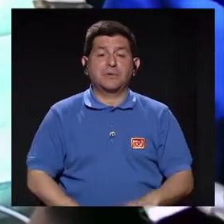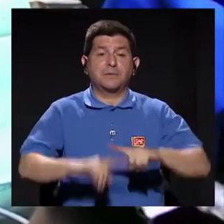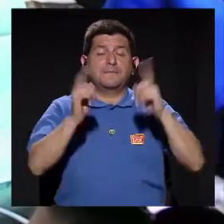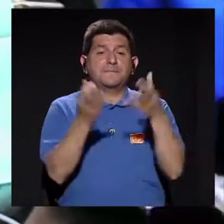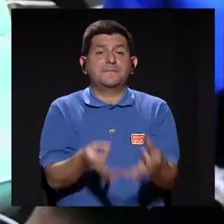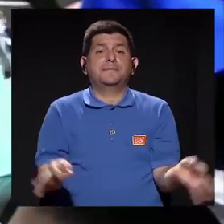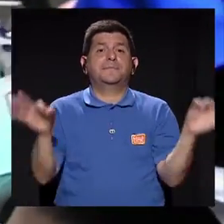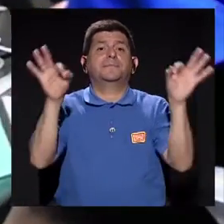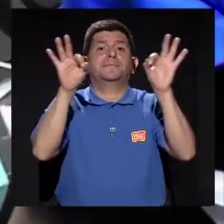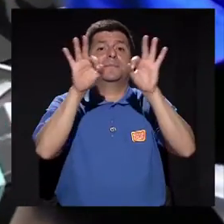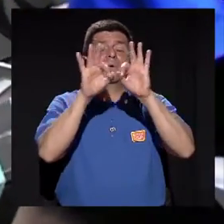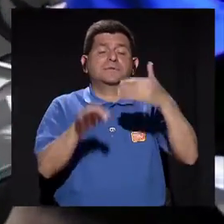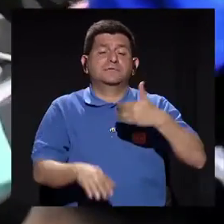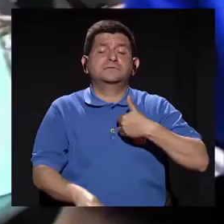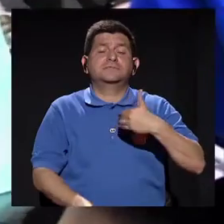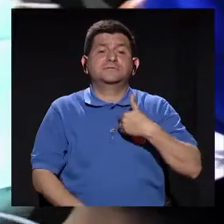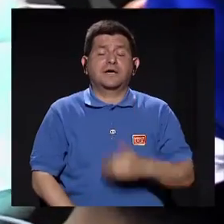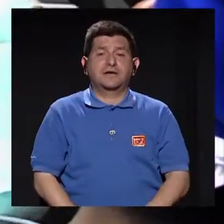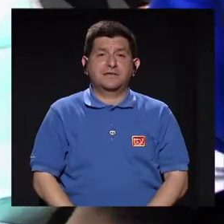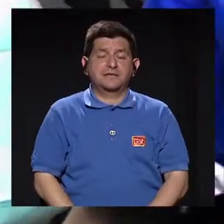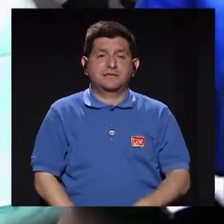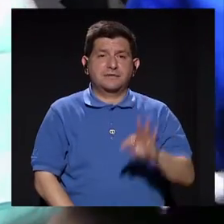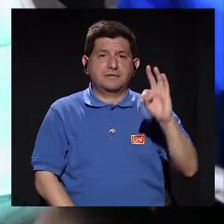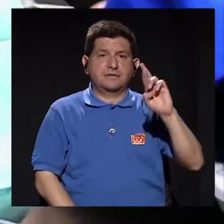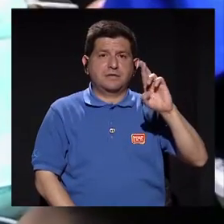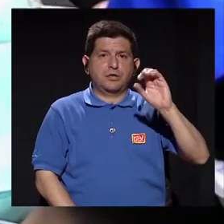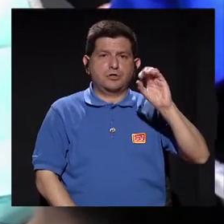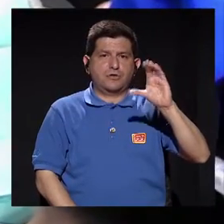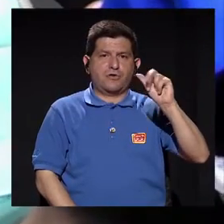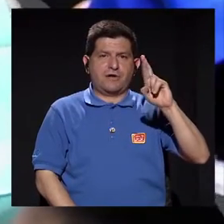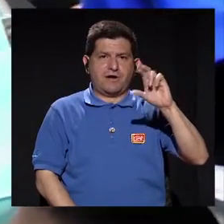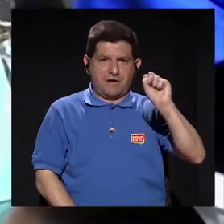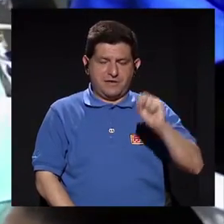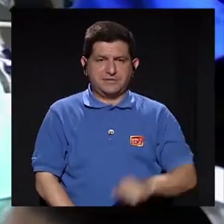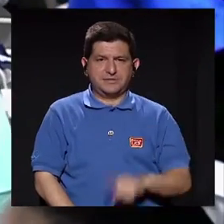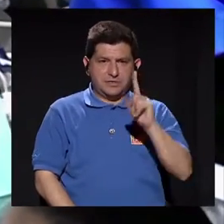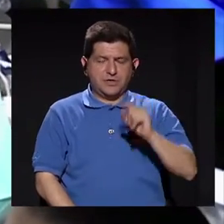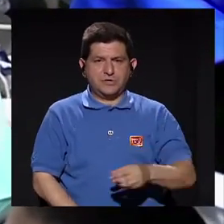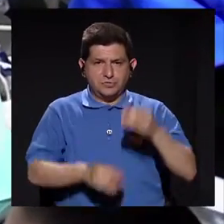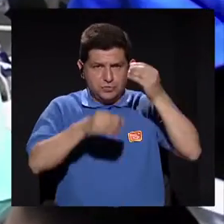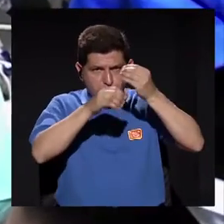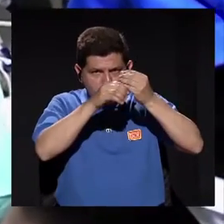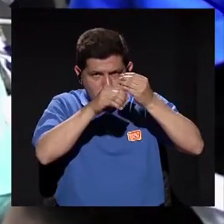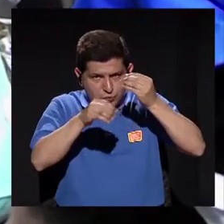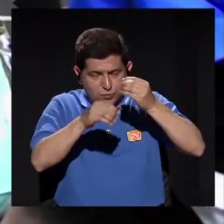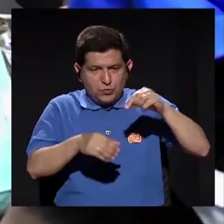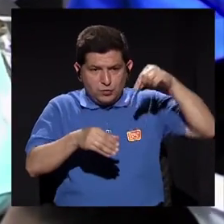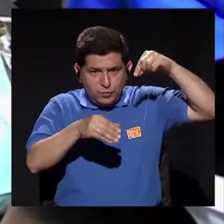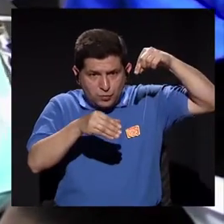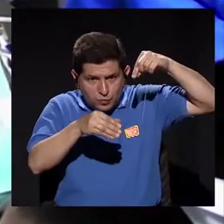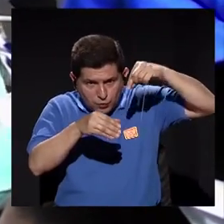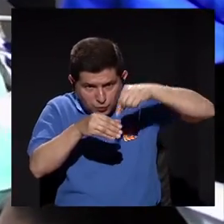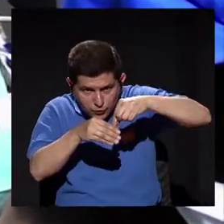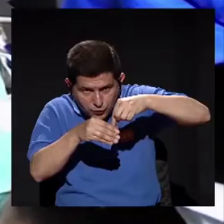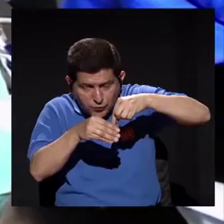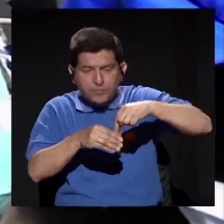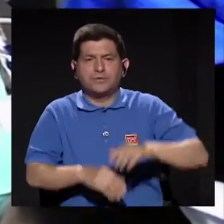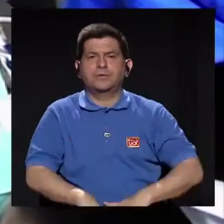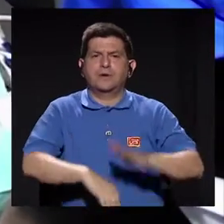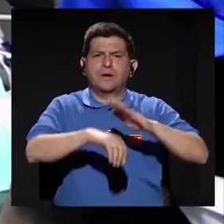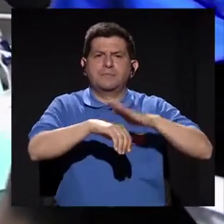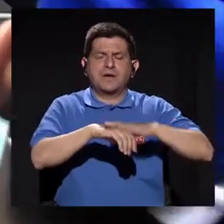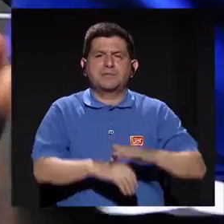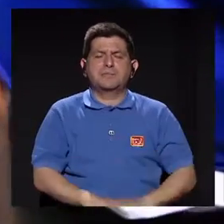fundamentalmente lo que tenemos son los trocars que son realmente un tubito que nos permite mantener